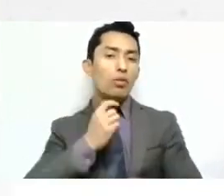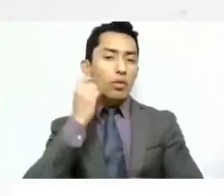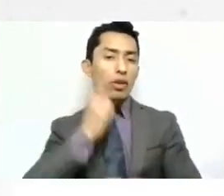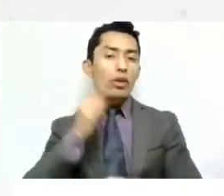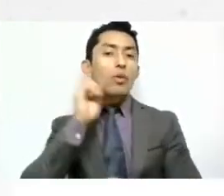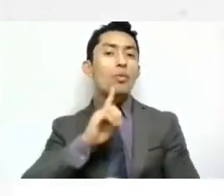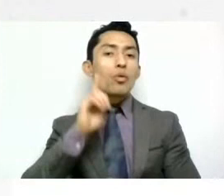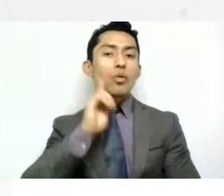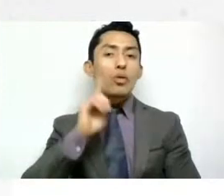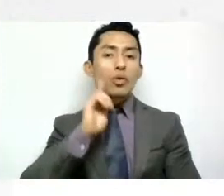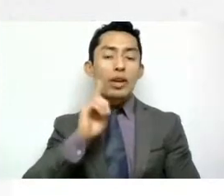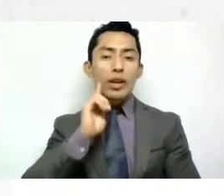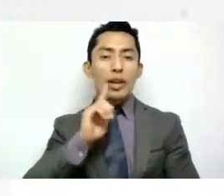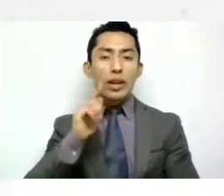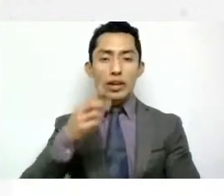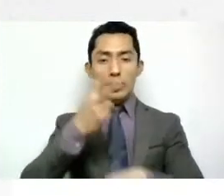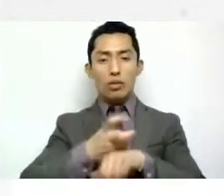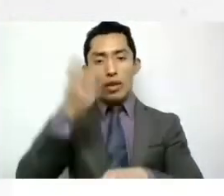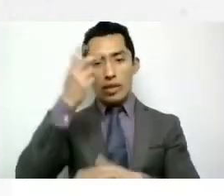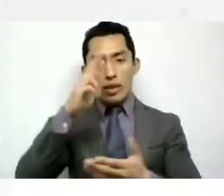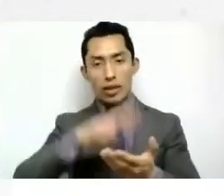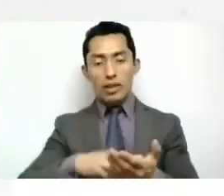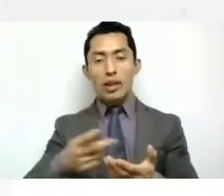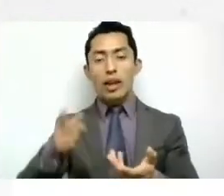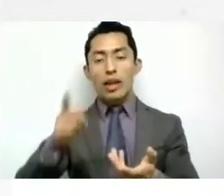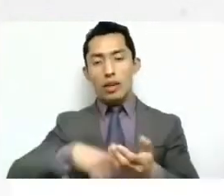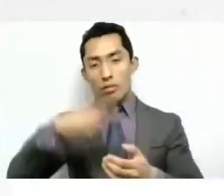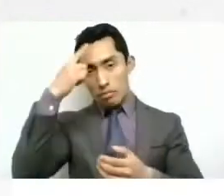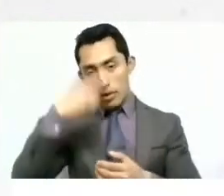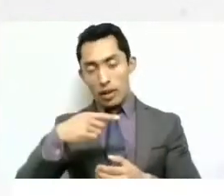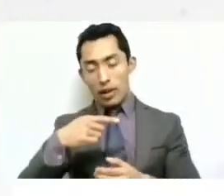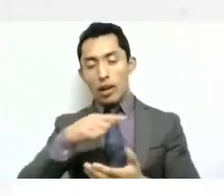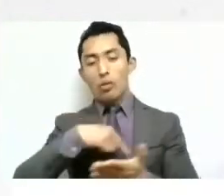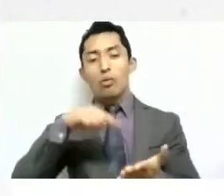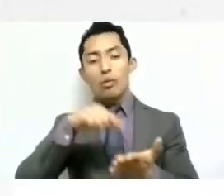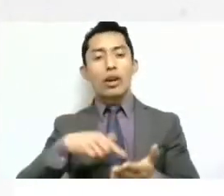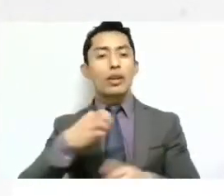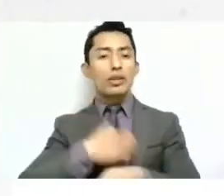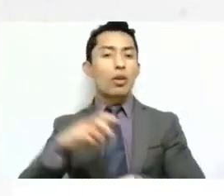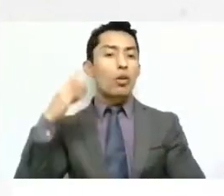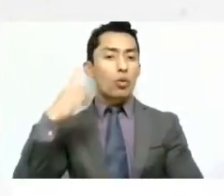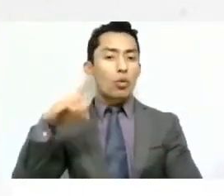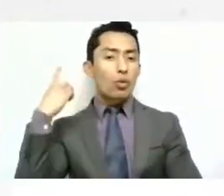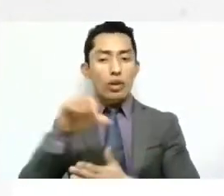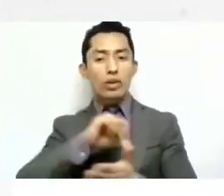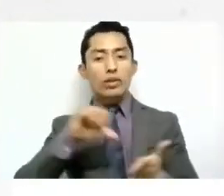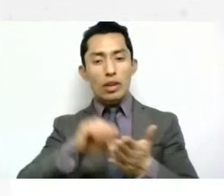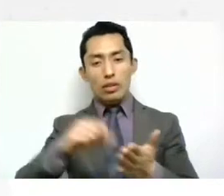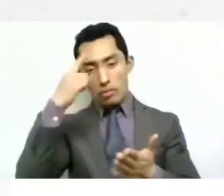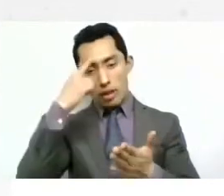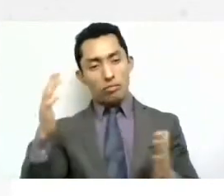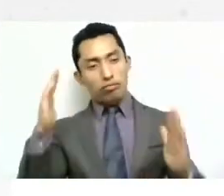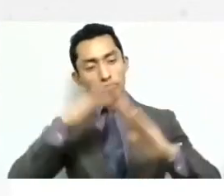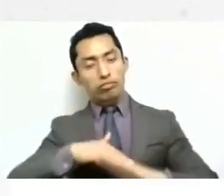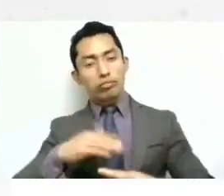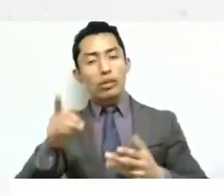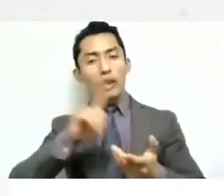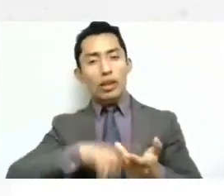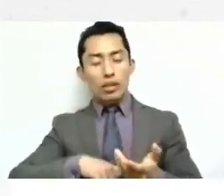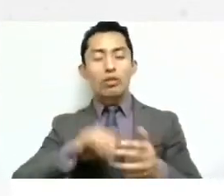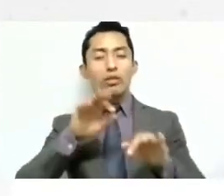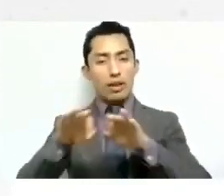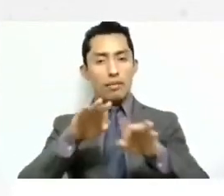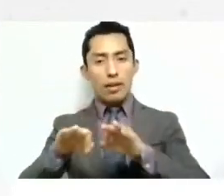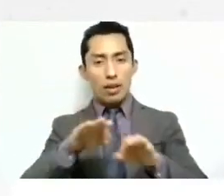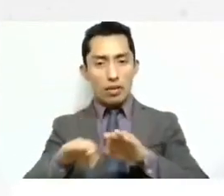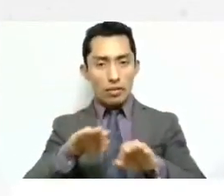Millán, quien es la subdirectora de conciliación individual, sede de Durango, del Centro Federal de Conciliación y Registro Laboral.